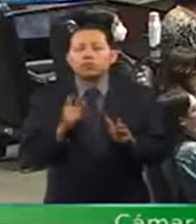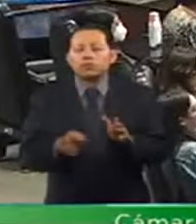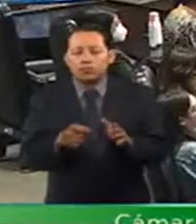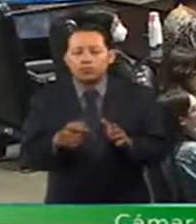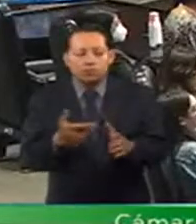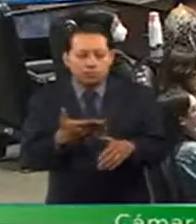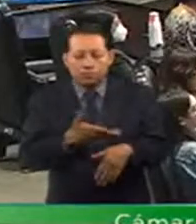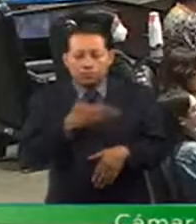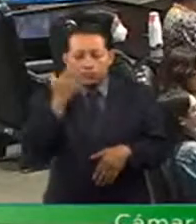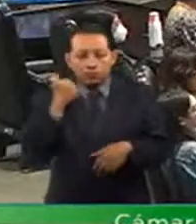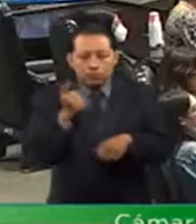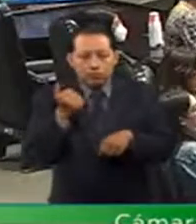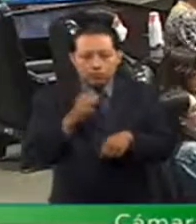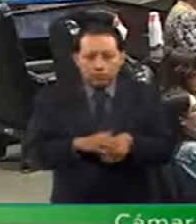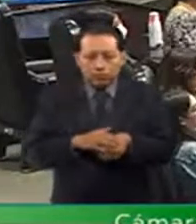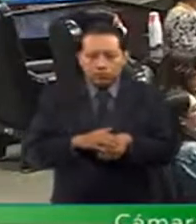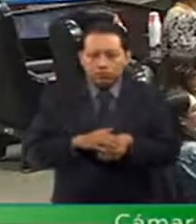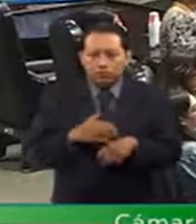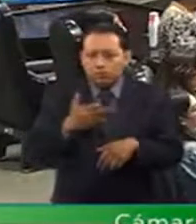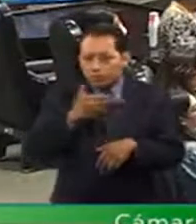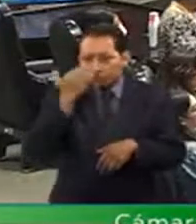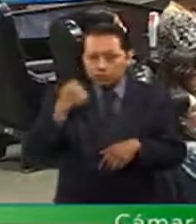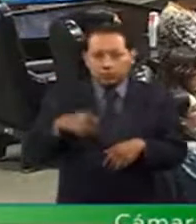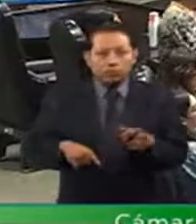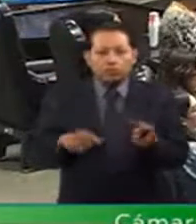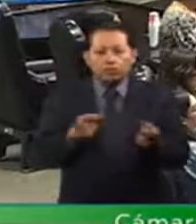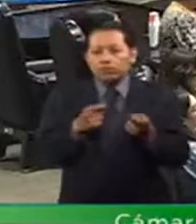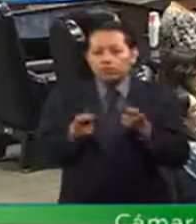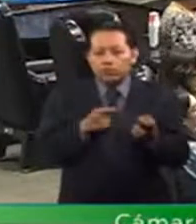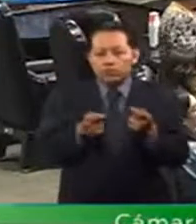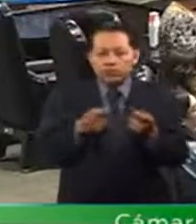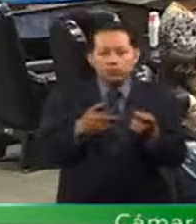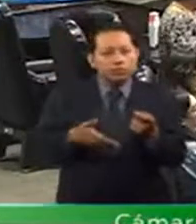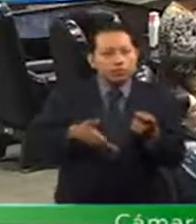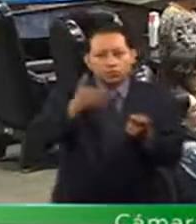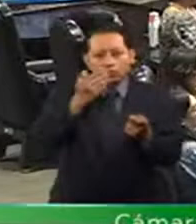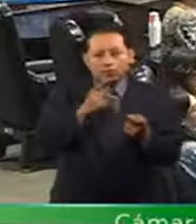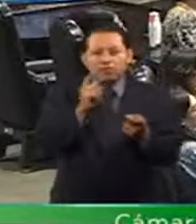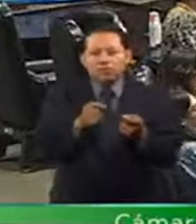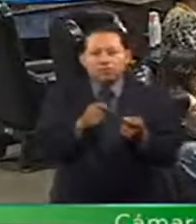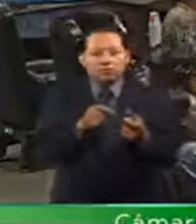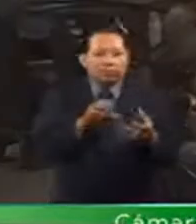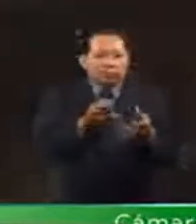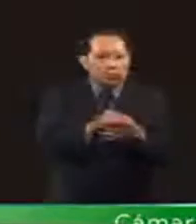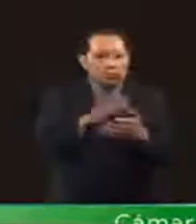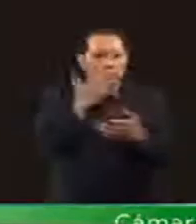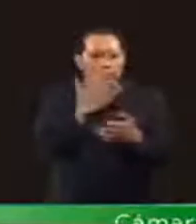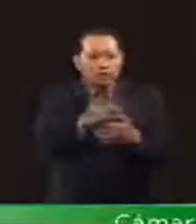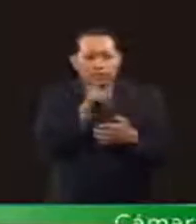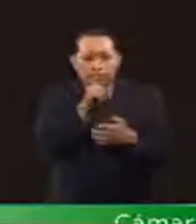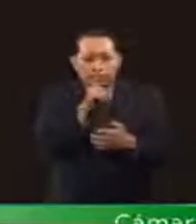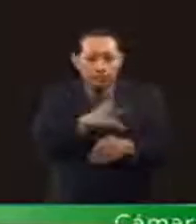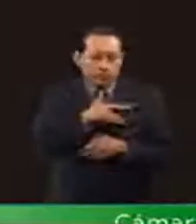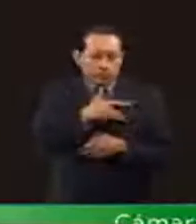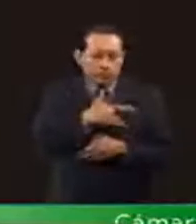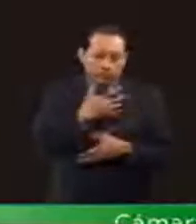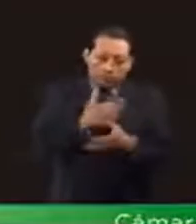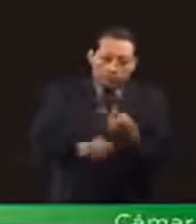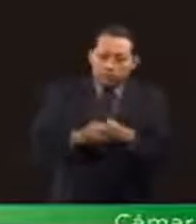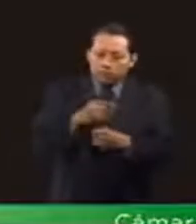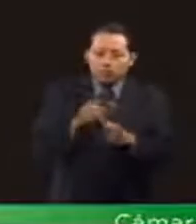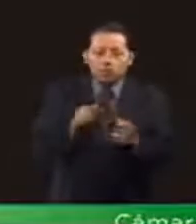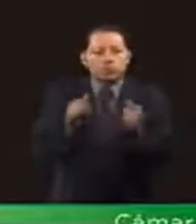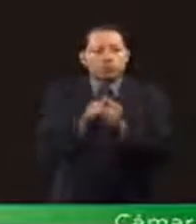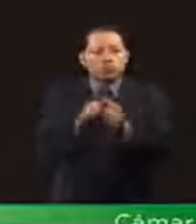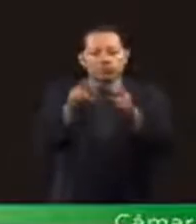saber administrar, no saber gobernar, no ser congruente, no ser empático con las grandes